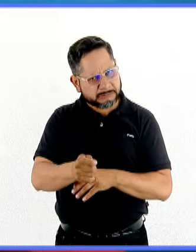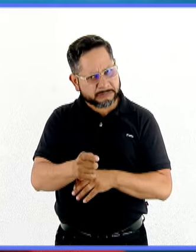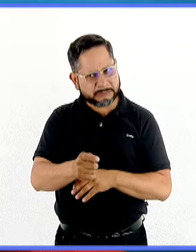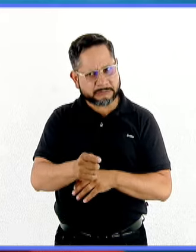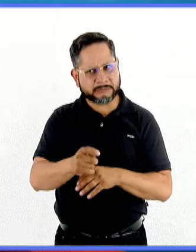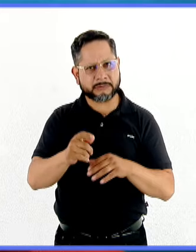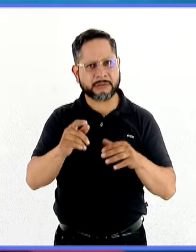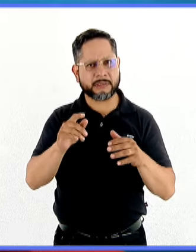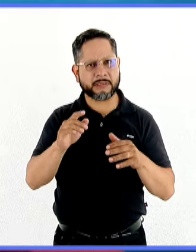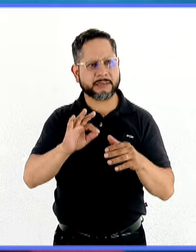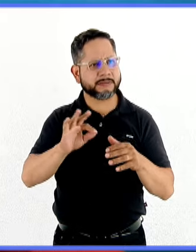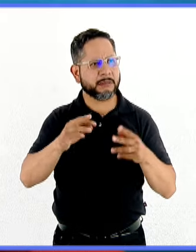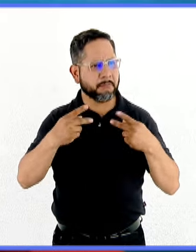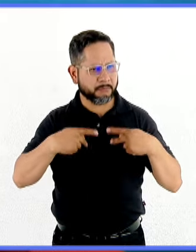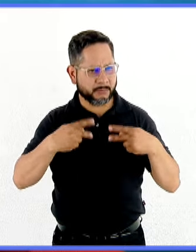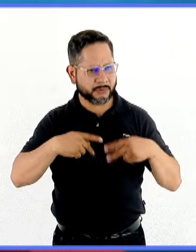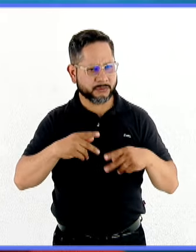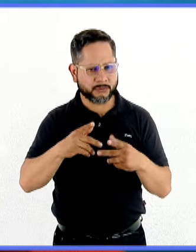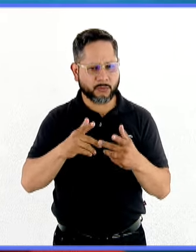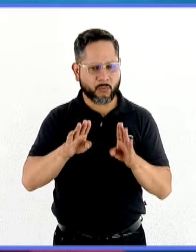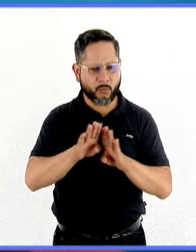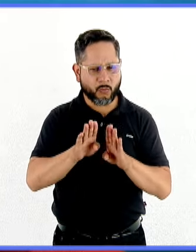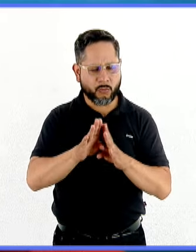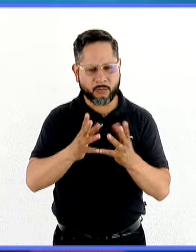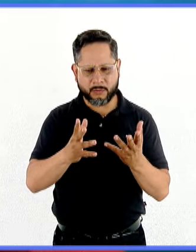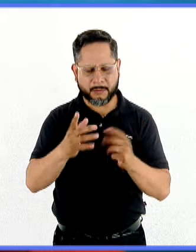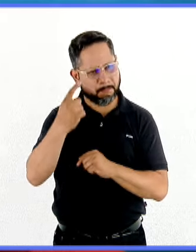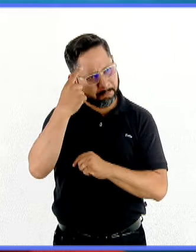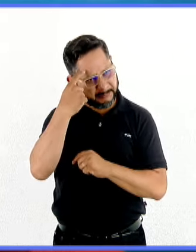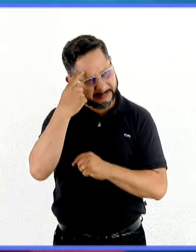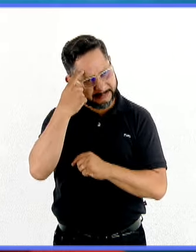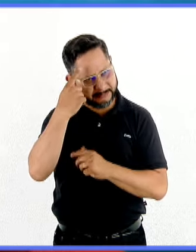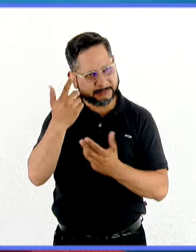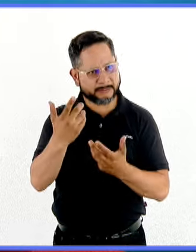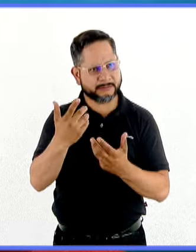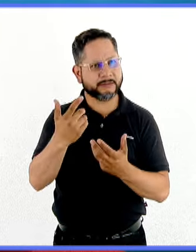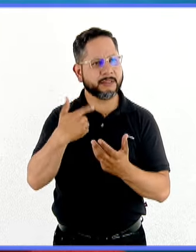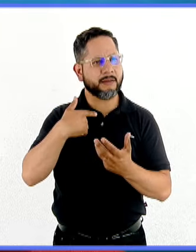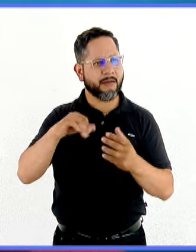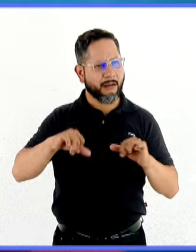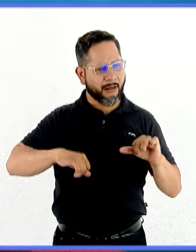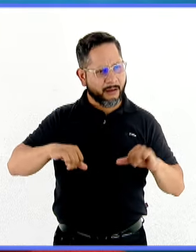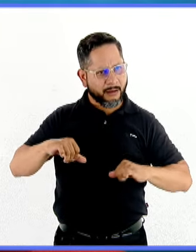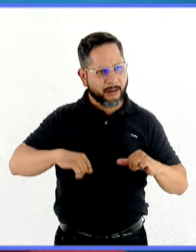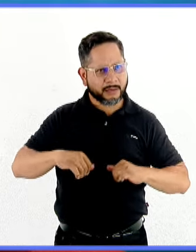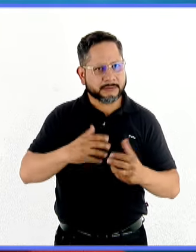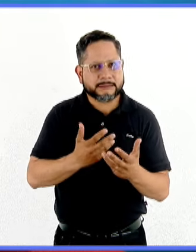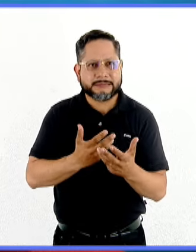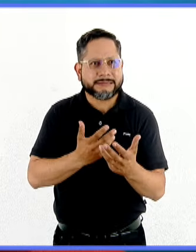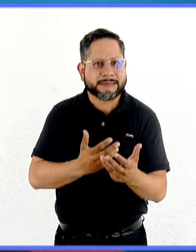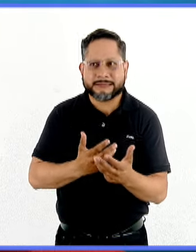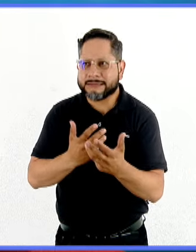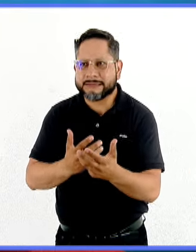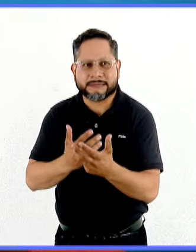personas, más allá, quienes tener el pensamiento o estas acciones compulsivas